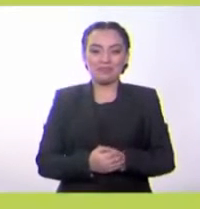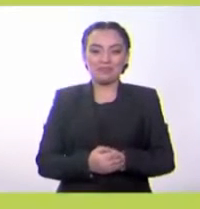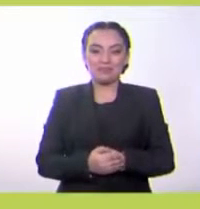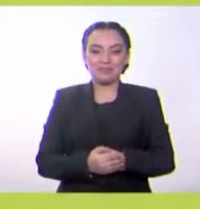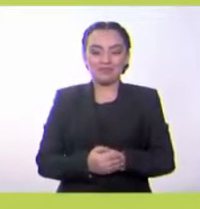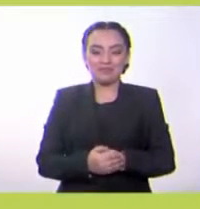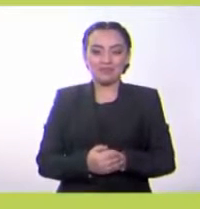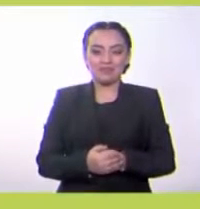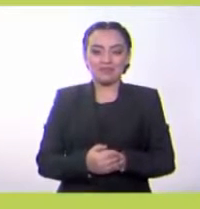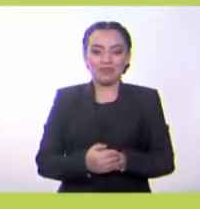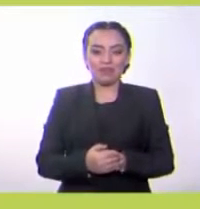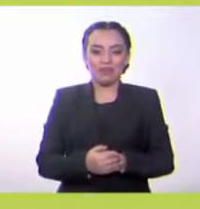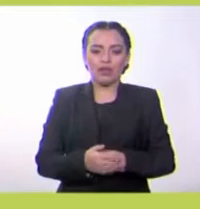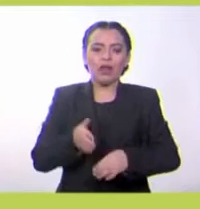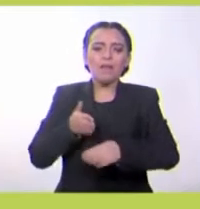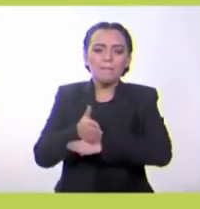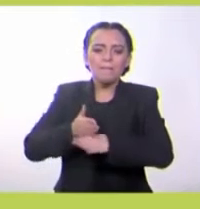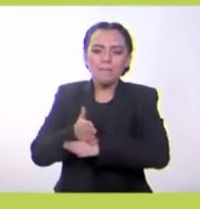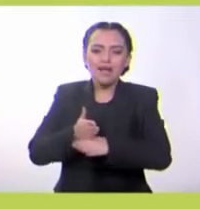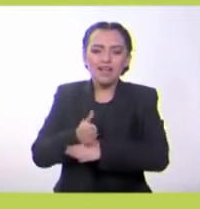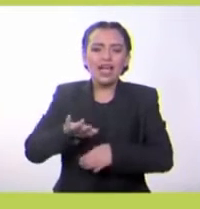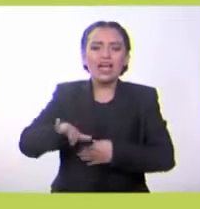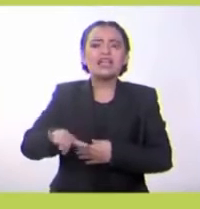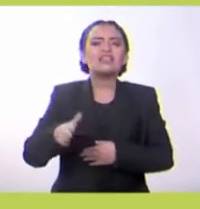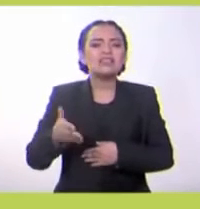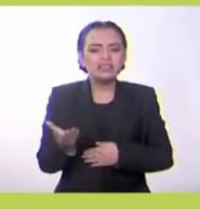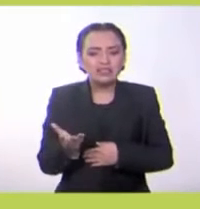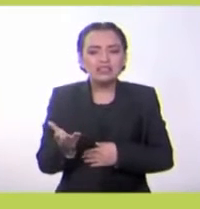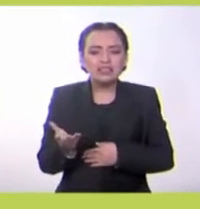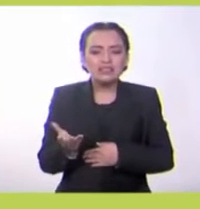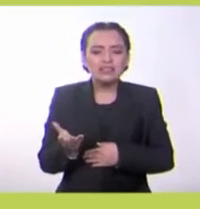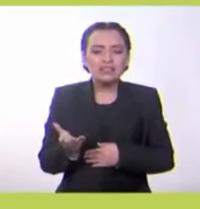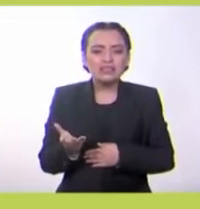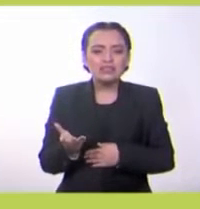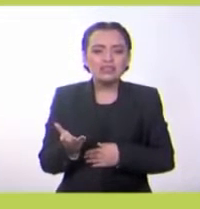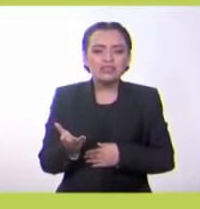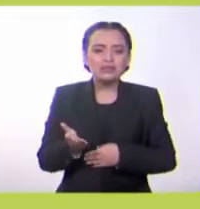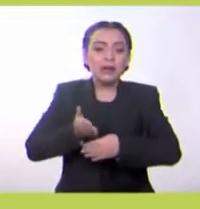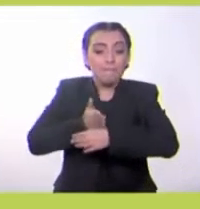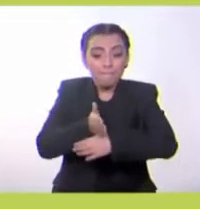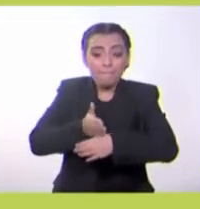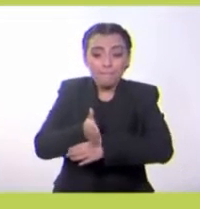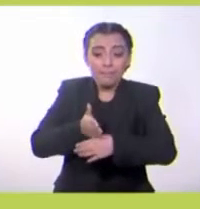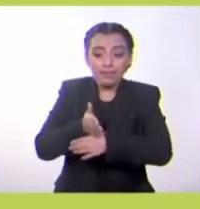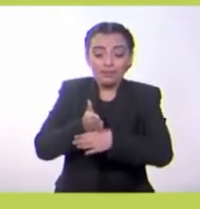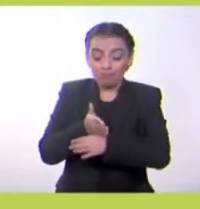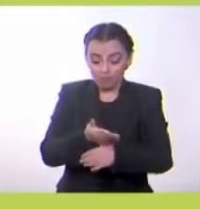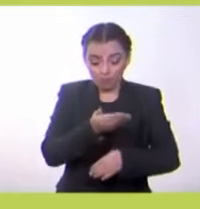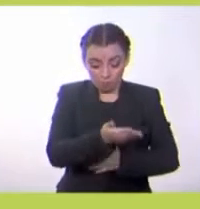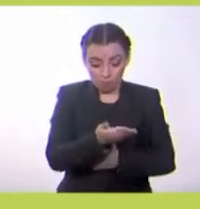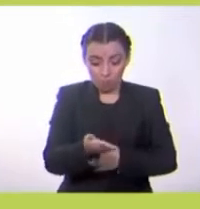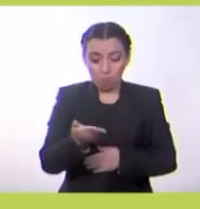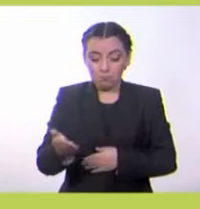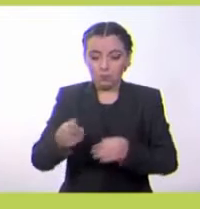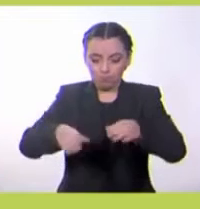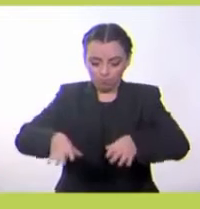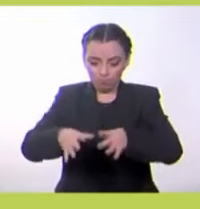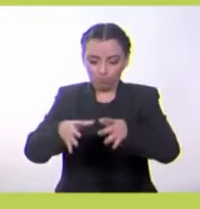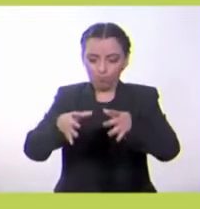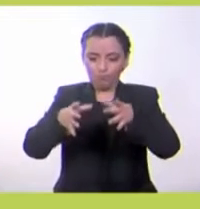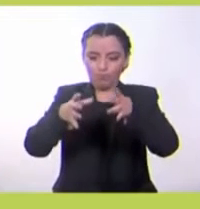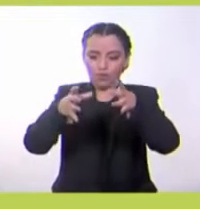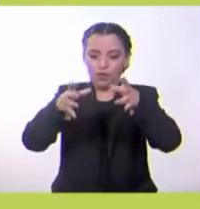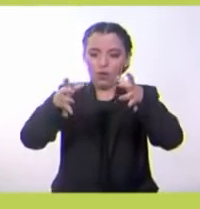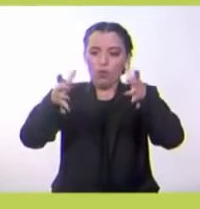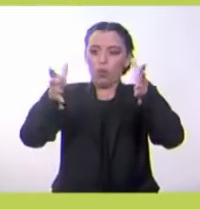¿Qué es la madera? Madera, madera. Es un material producido por los tallos de algunas plantas, para